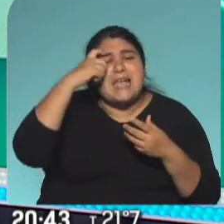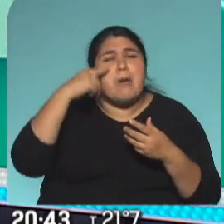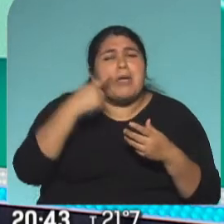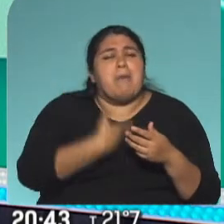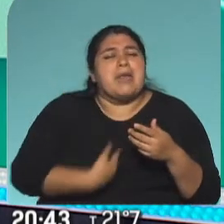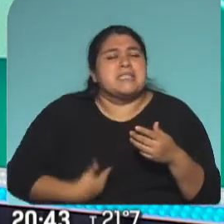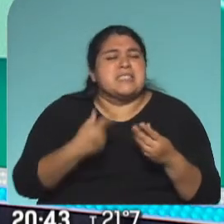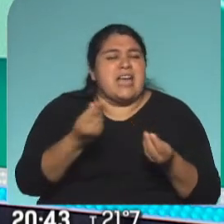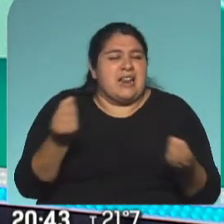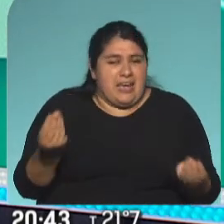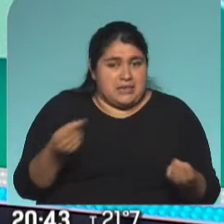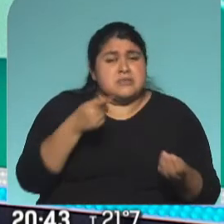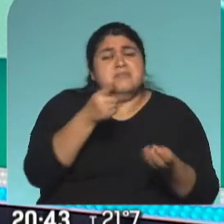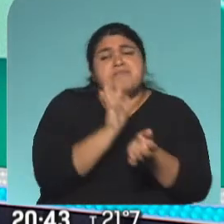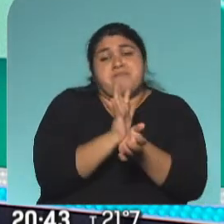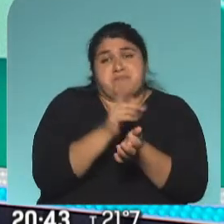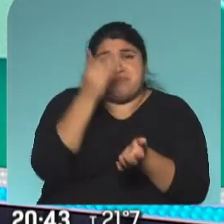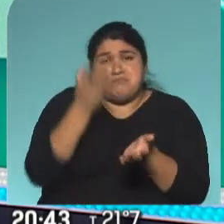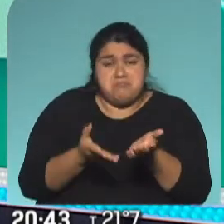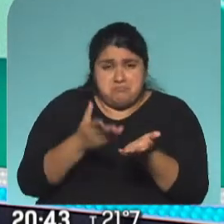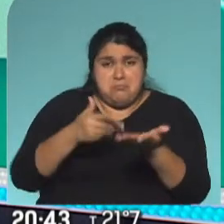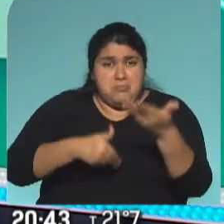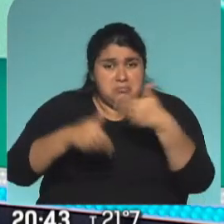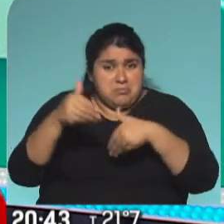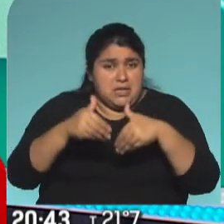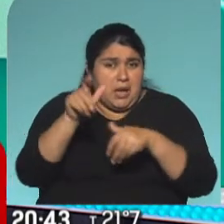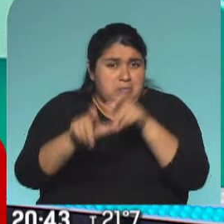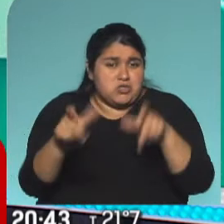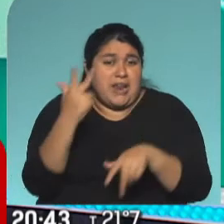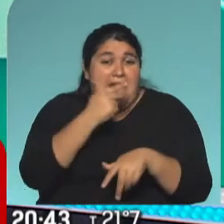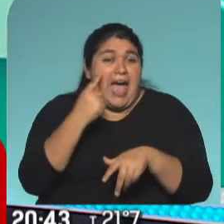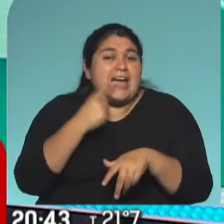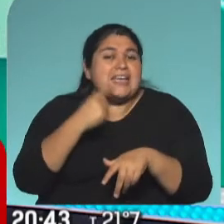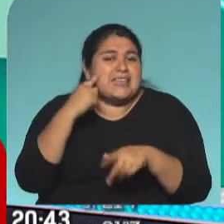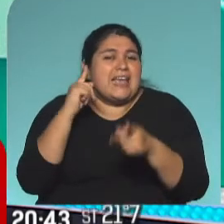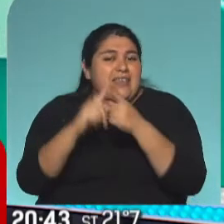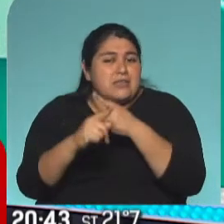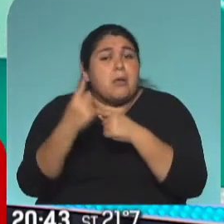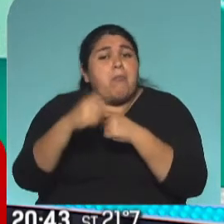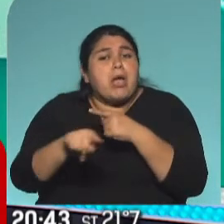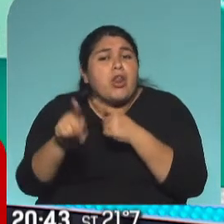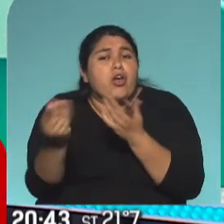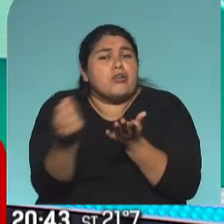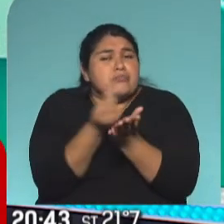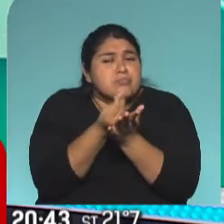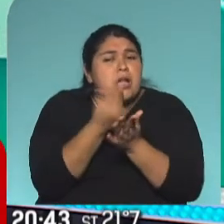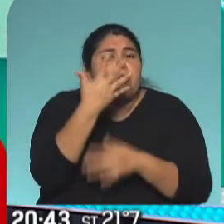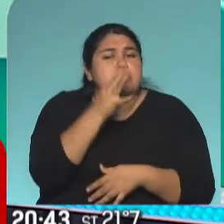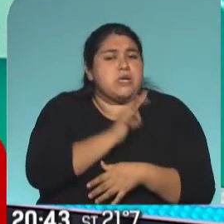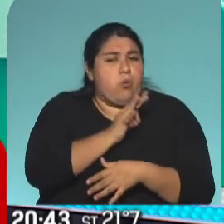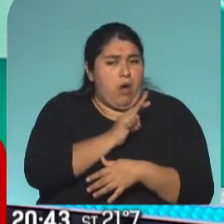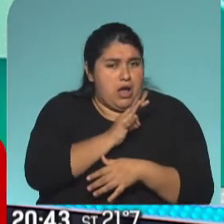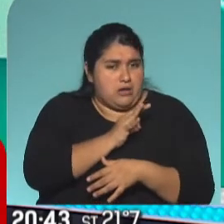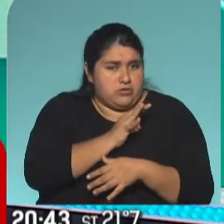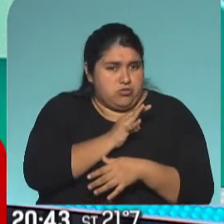el presidente, el cargo de presidente, lo eligen los haitianos de manera directa. Y ese cargo tiene una duración de cinco años